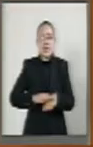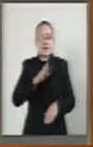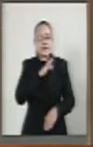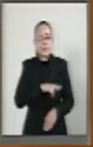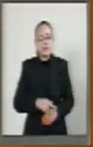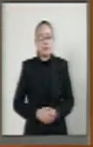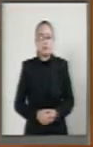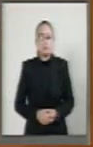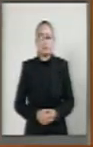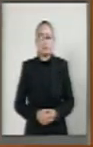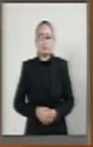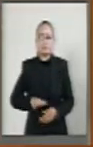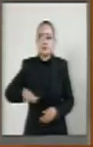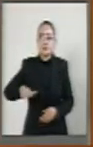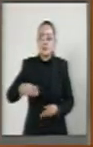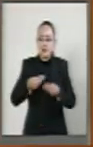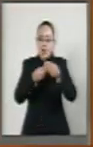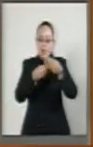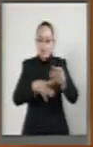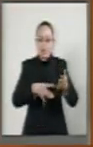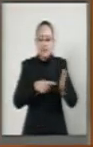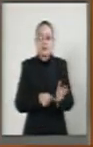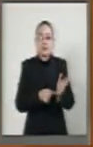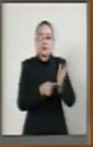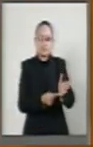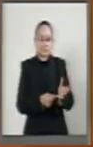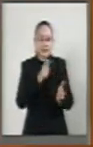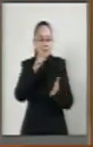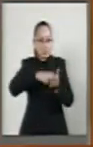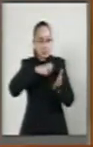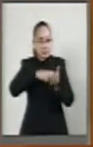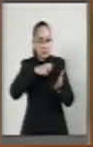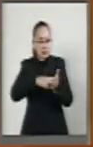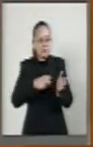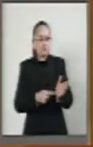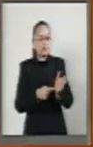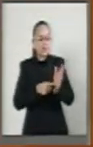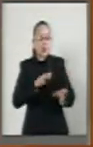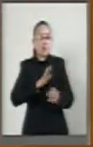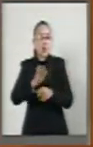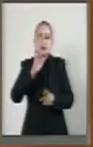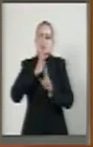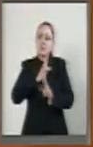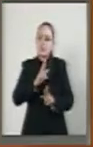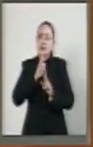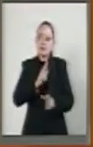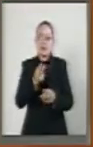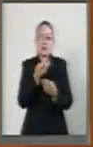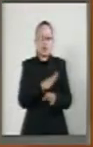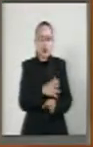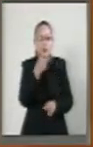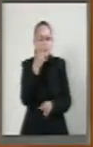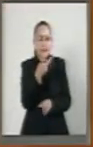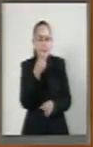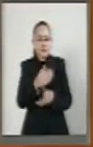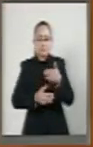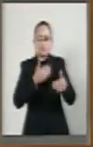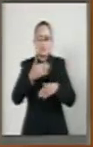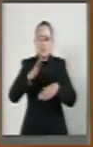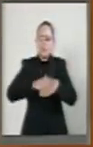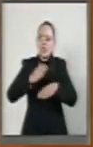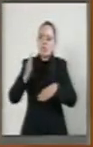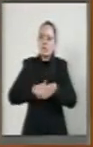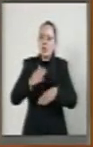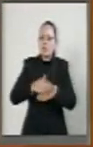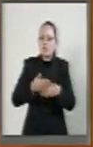se refirió en la presentación del dictamen, las reformas planteadas buscan dar respuesta al constante incremento de la competencia material